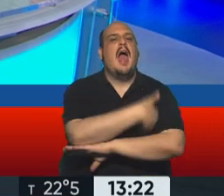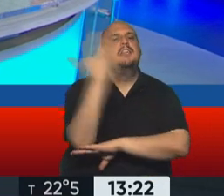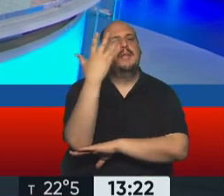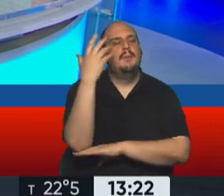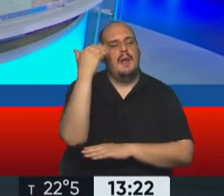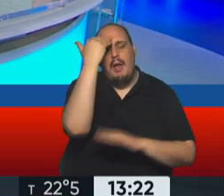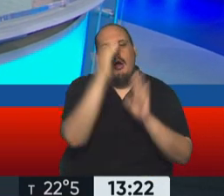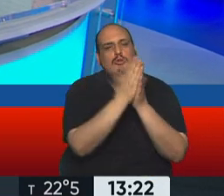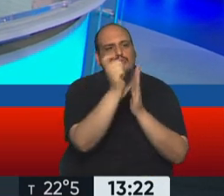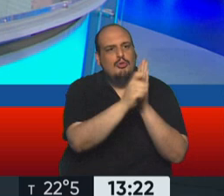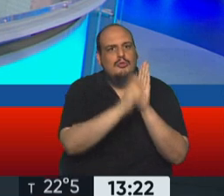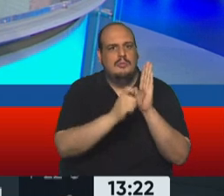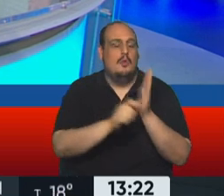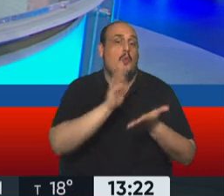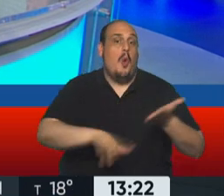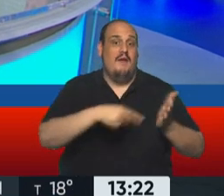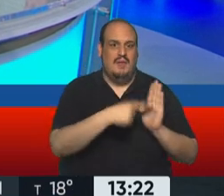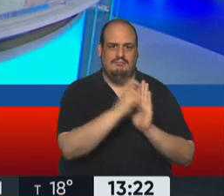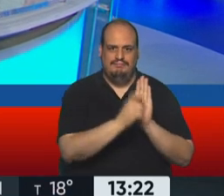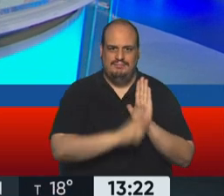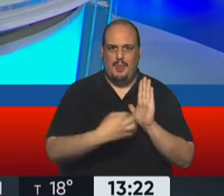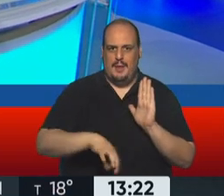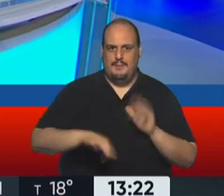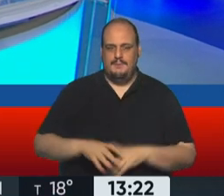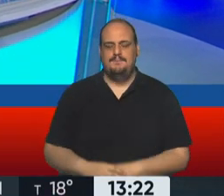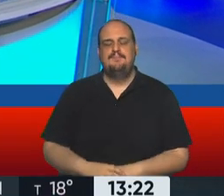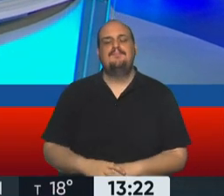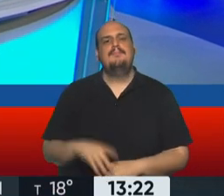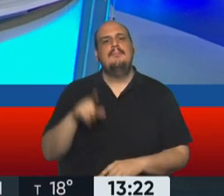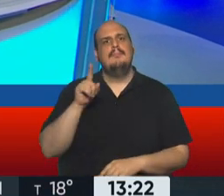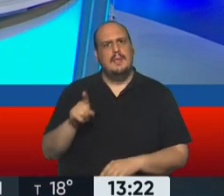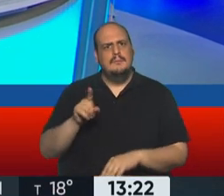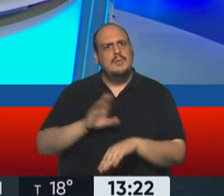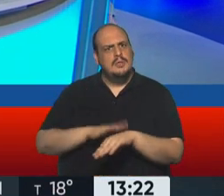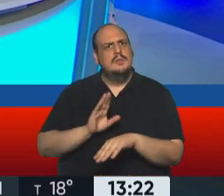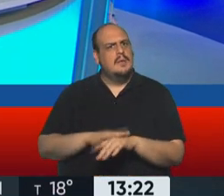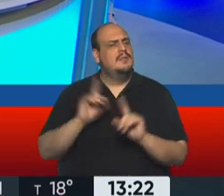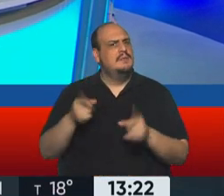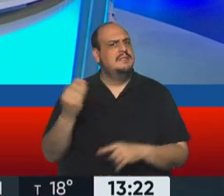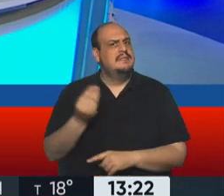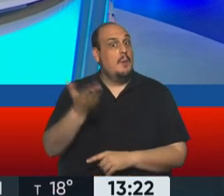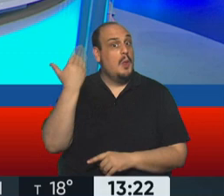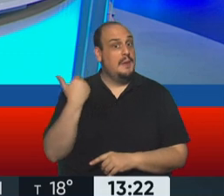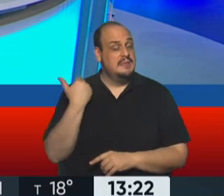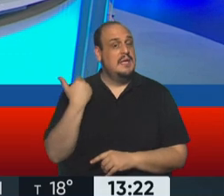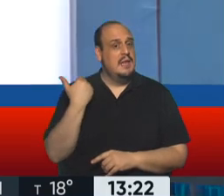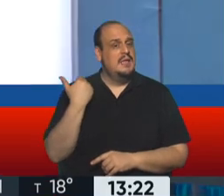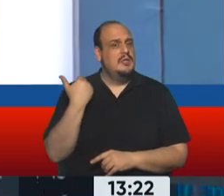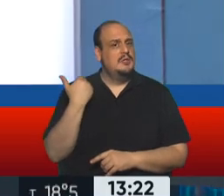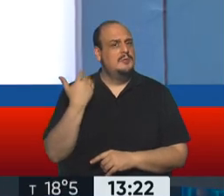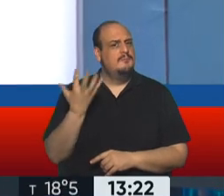constitución. Sí, y más que en el marco, en el mismo momento que se estaba dando esto, porque el sábado pasado hubo,